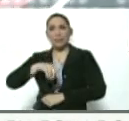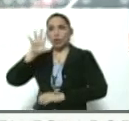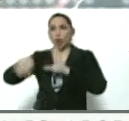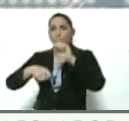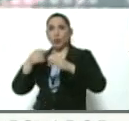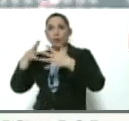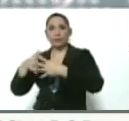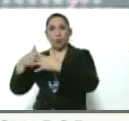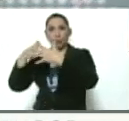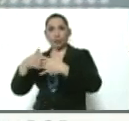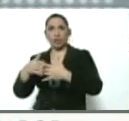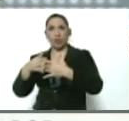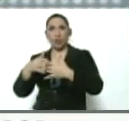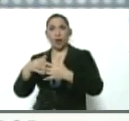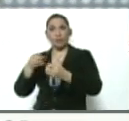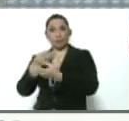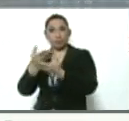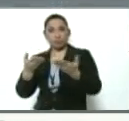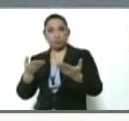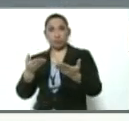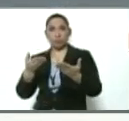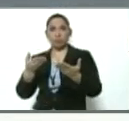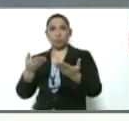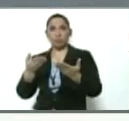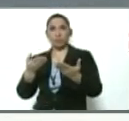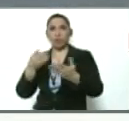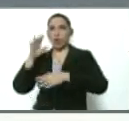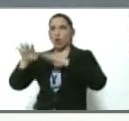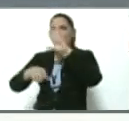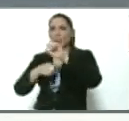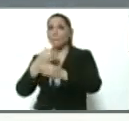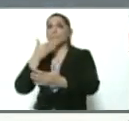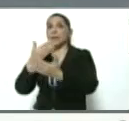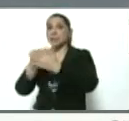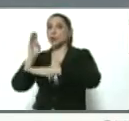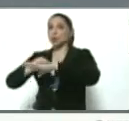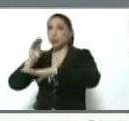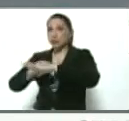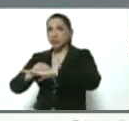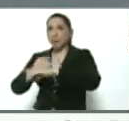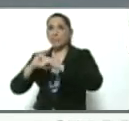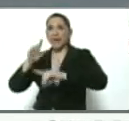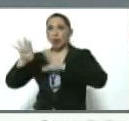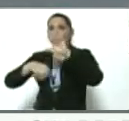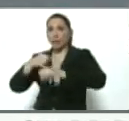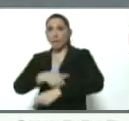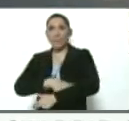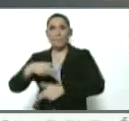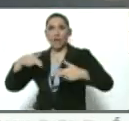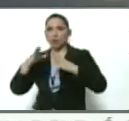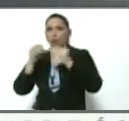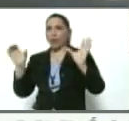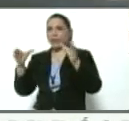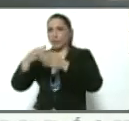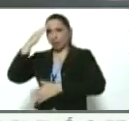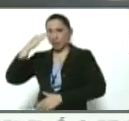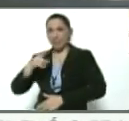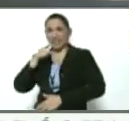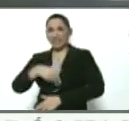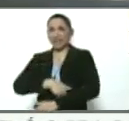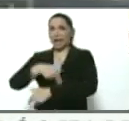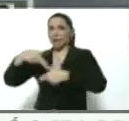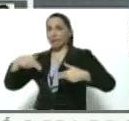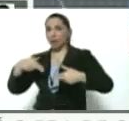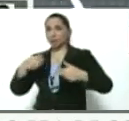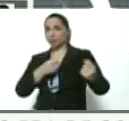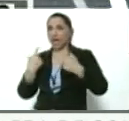y para eso tendría que haber solicitado un permiso para poder adquirir esas armas y todos los pertrechos y equipamientos militares. Y esas armas viajaron a